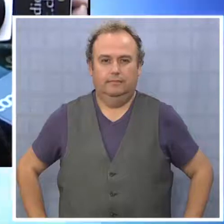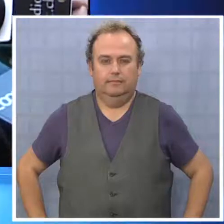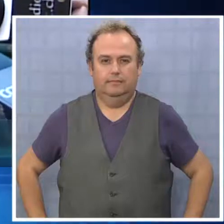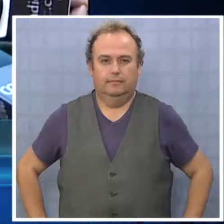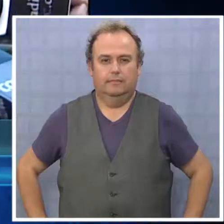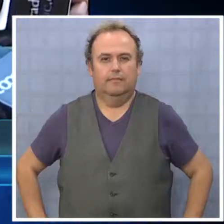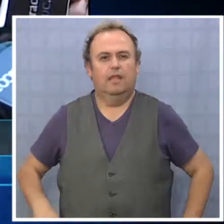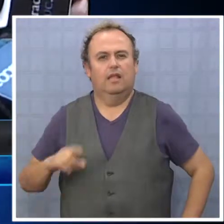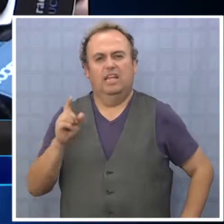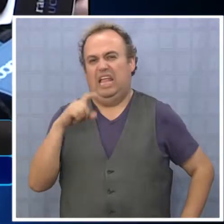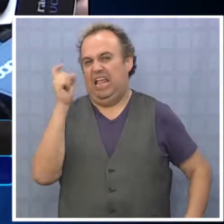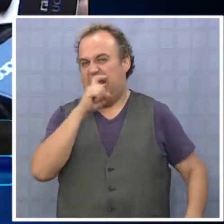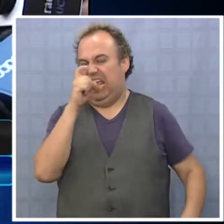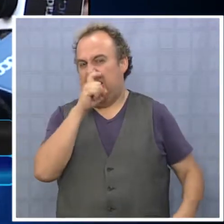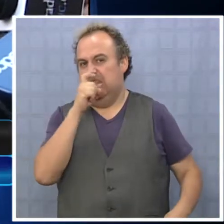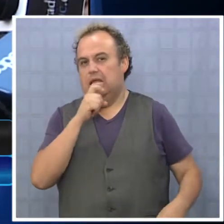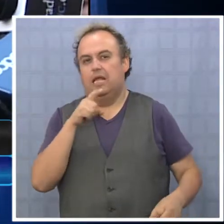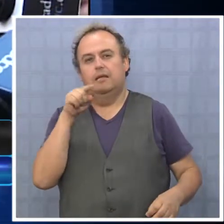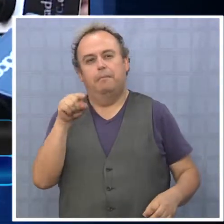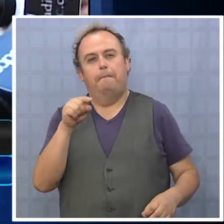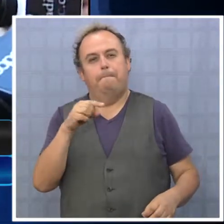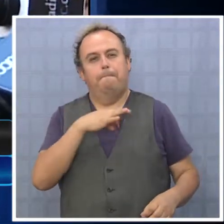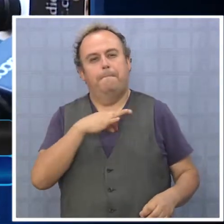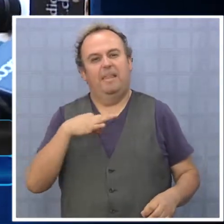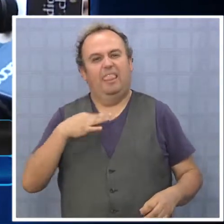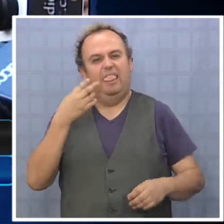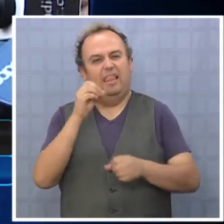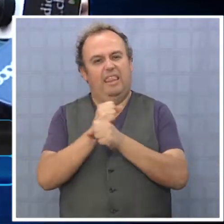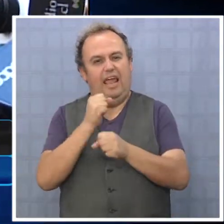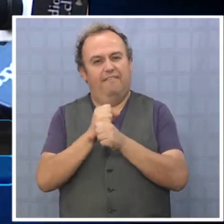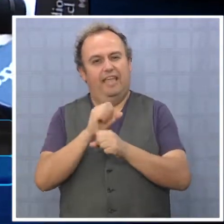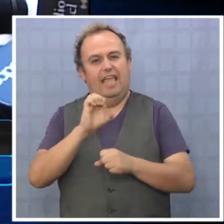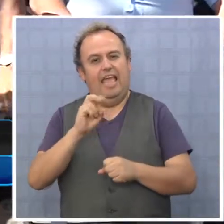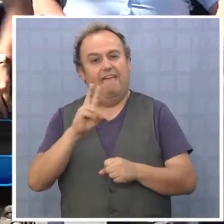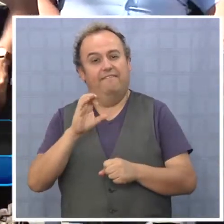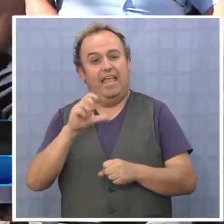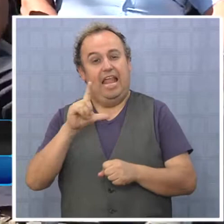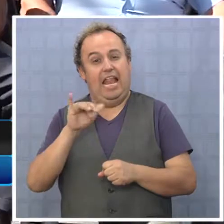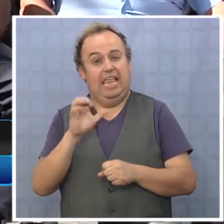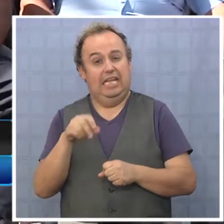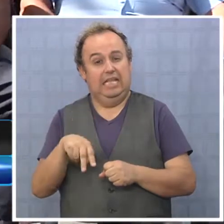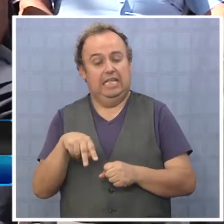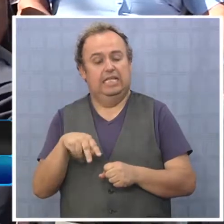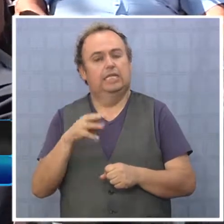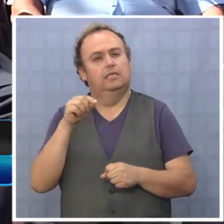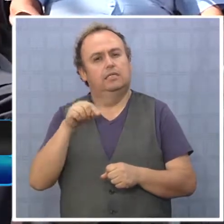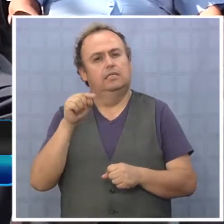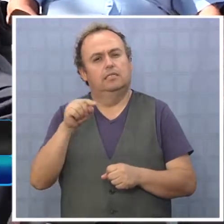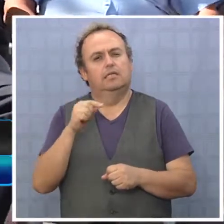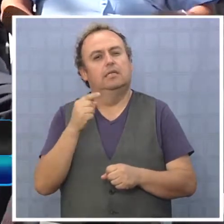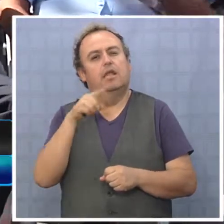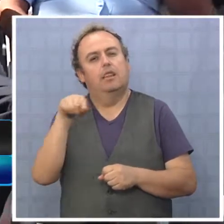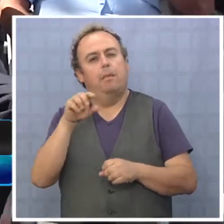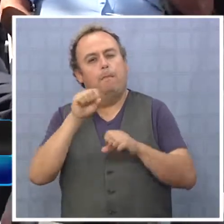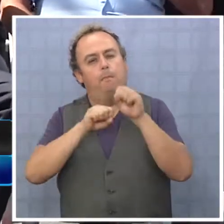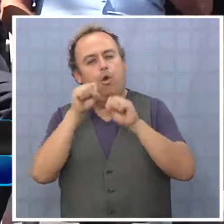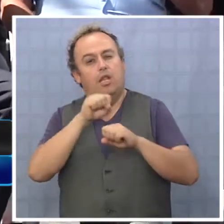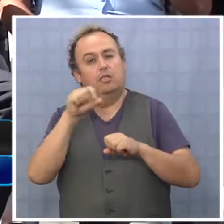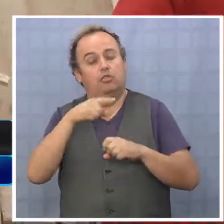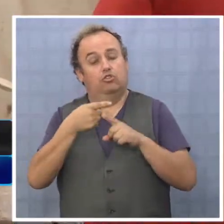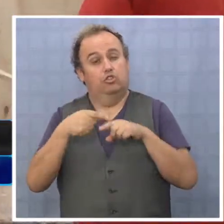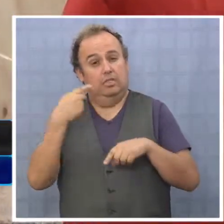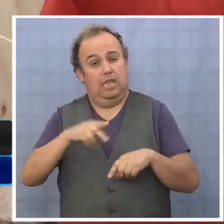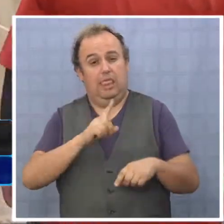Críticas severas a la postura de la ministra del Trabajo, Evelin Matei, dieron a conocer dirigentes políticos y sociales de